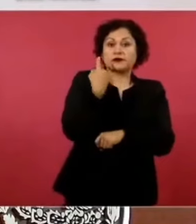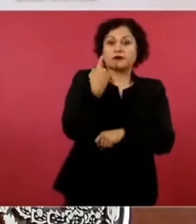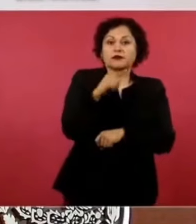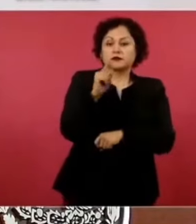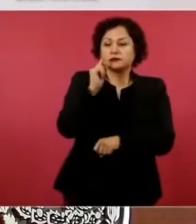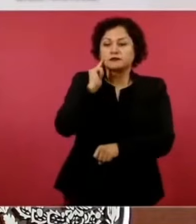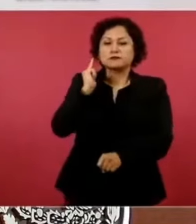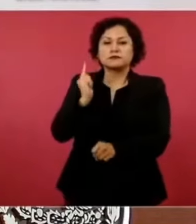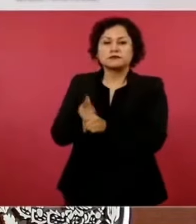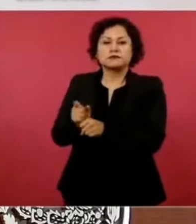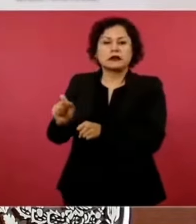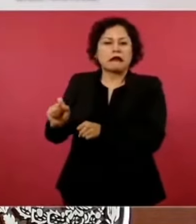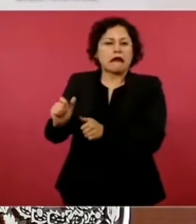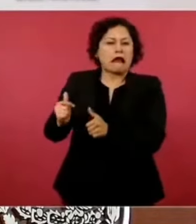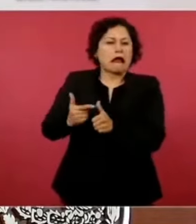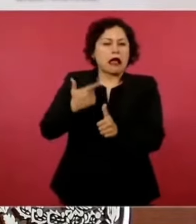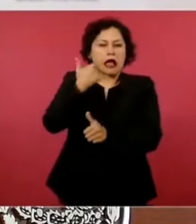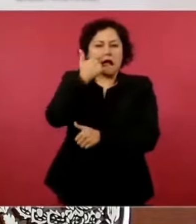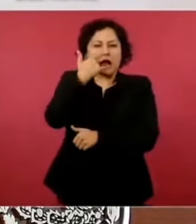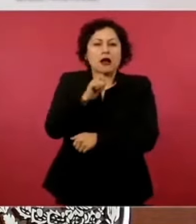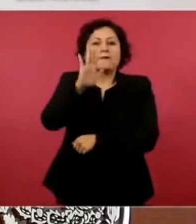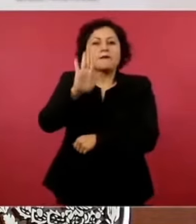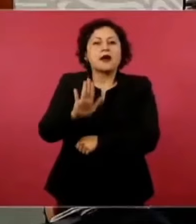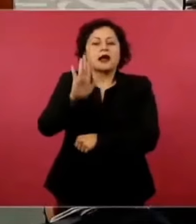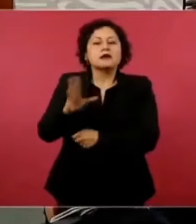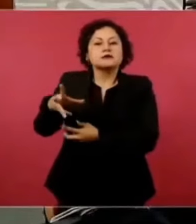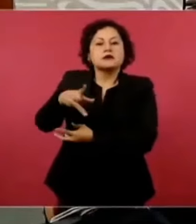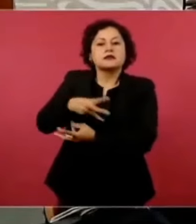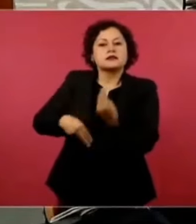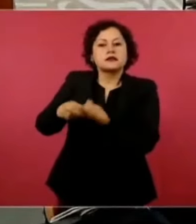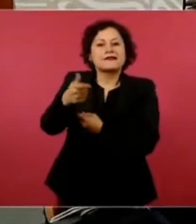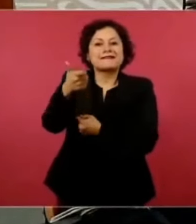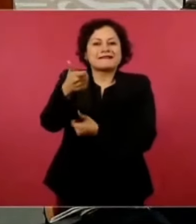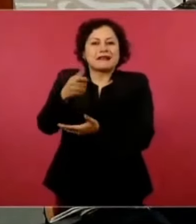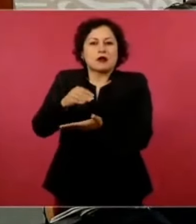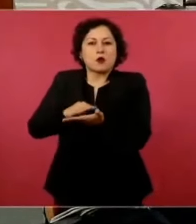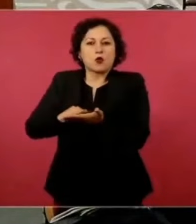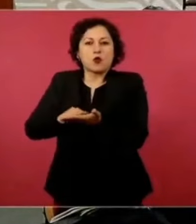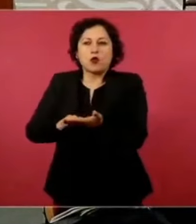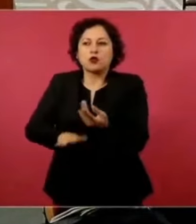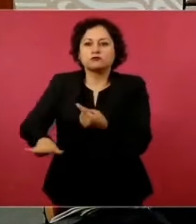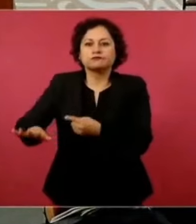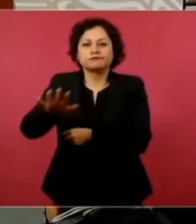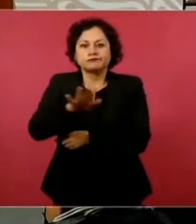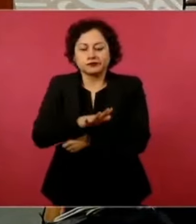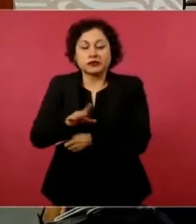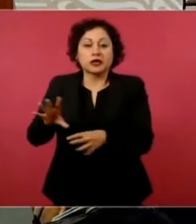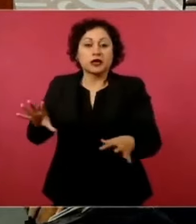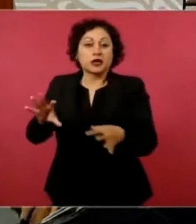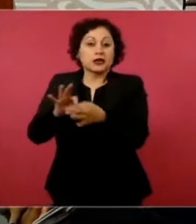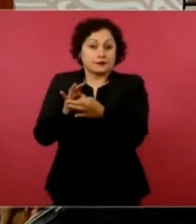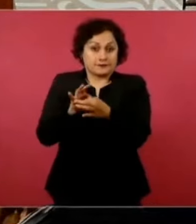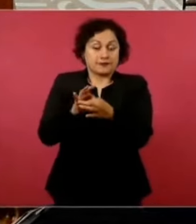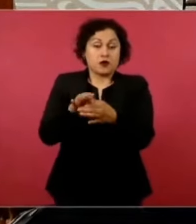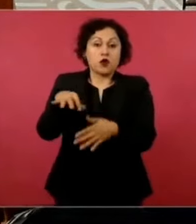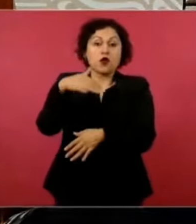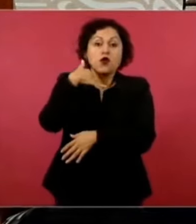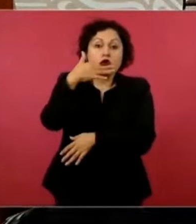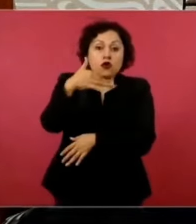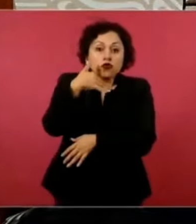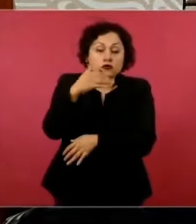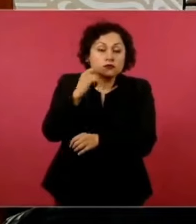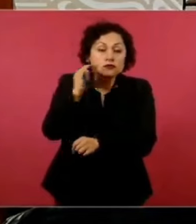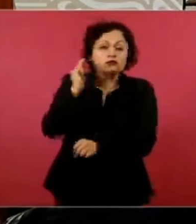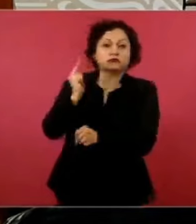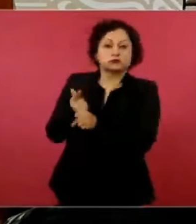de dinero y también vinculados a la corrupción? La denuncia es